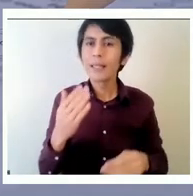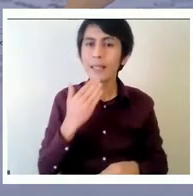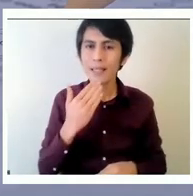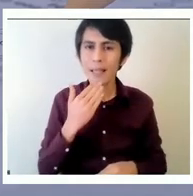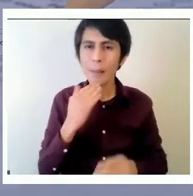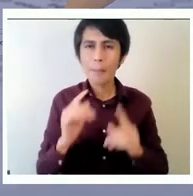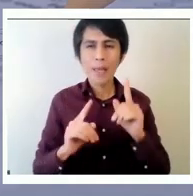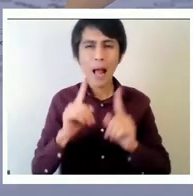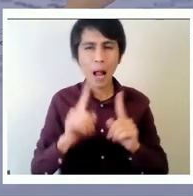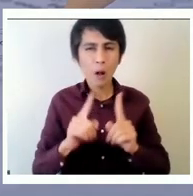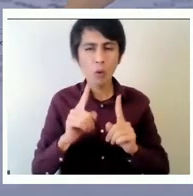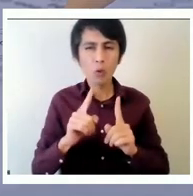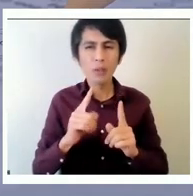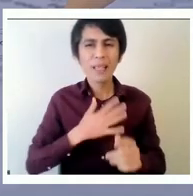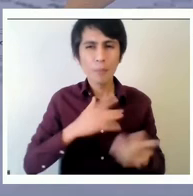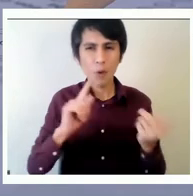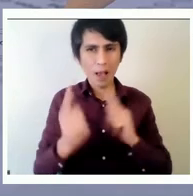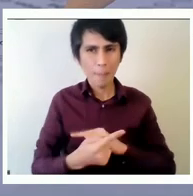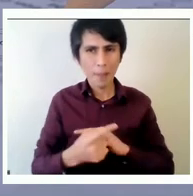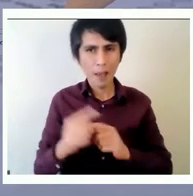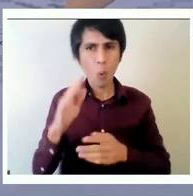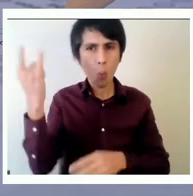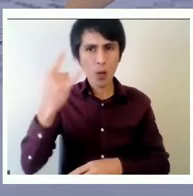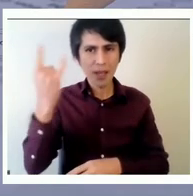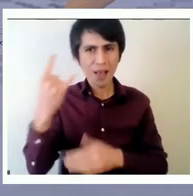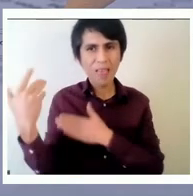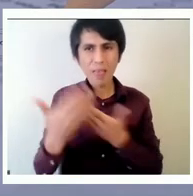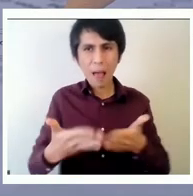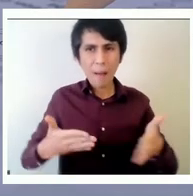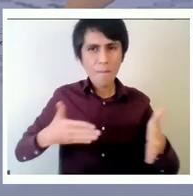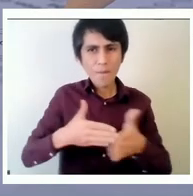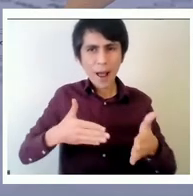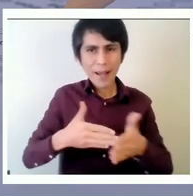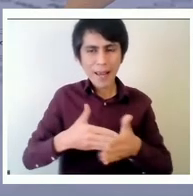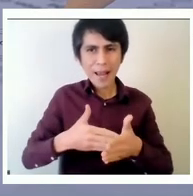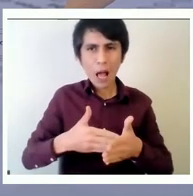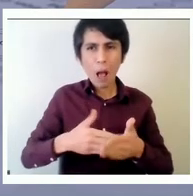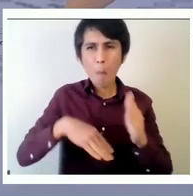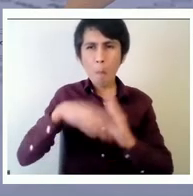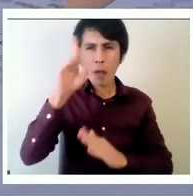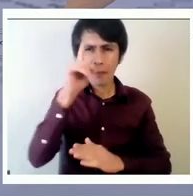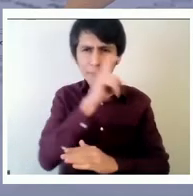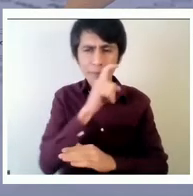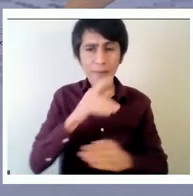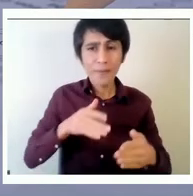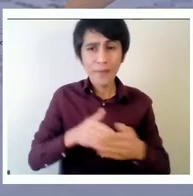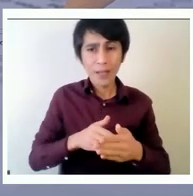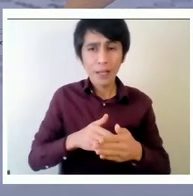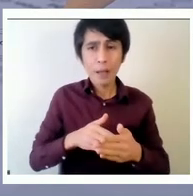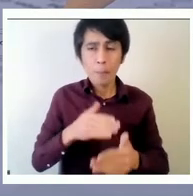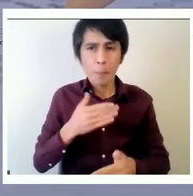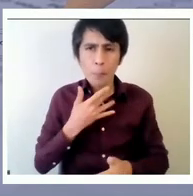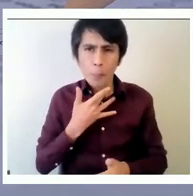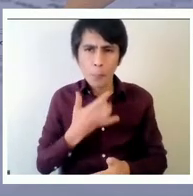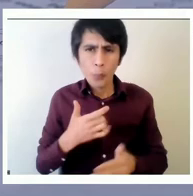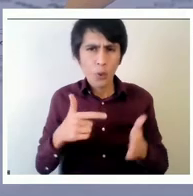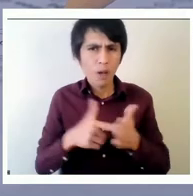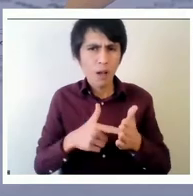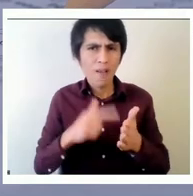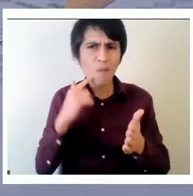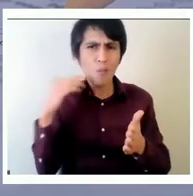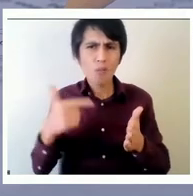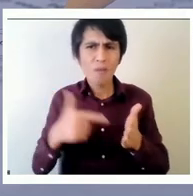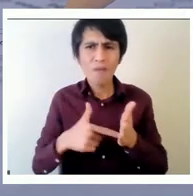hacen que ponen barreras de entrada más altas no porque esas tengan en una explicación en